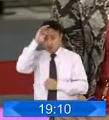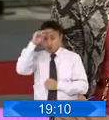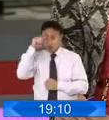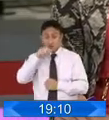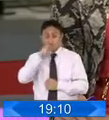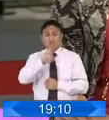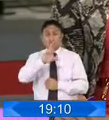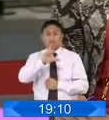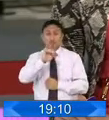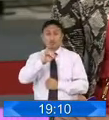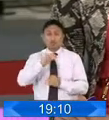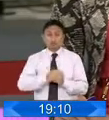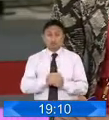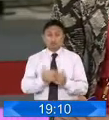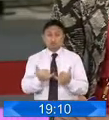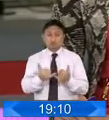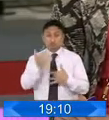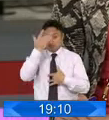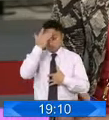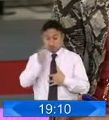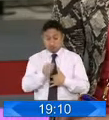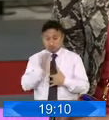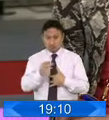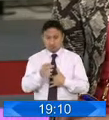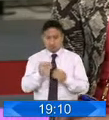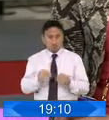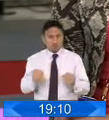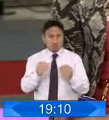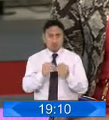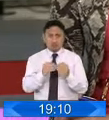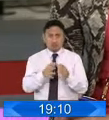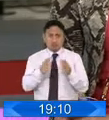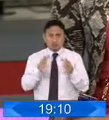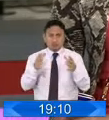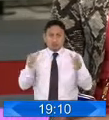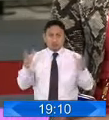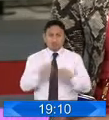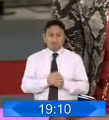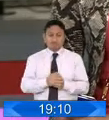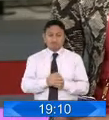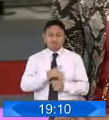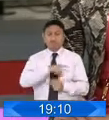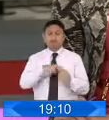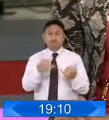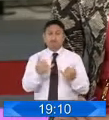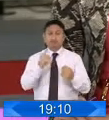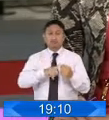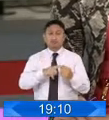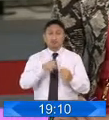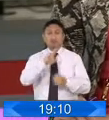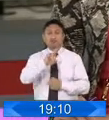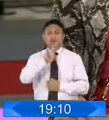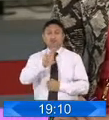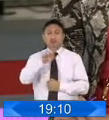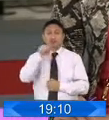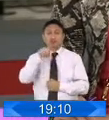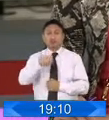intensivos cuando los casos de COVID-19 van en aumento. Hasta la fecha la capital registra 27